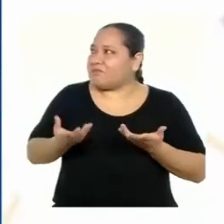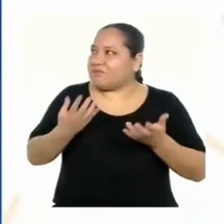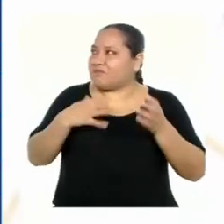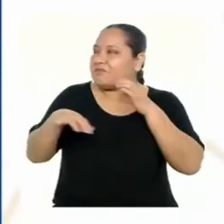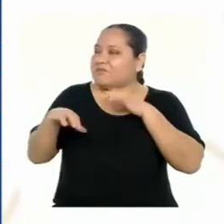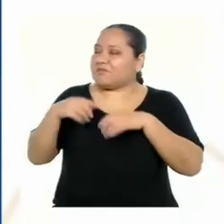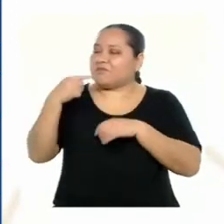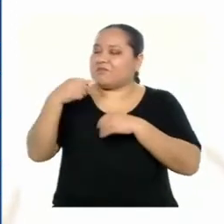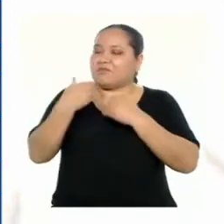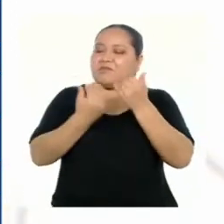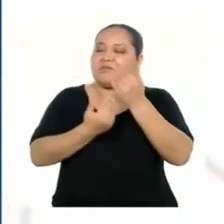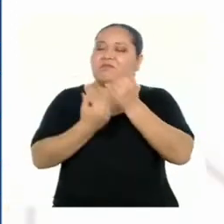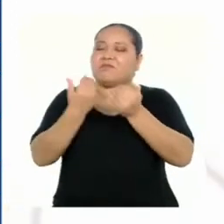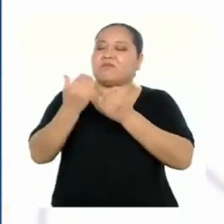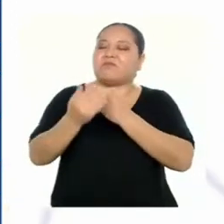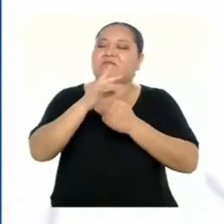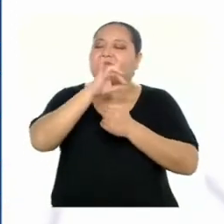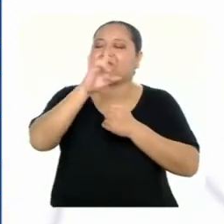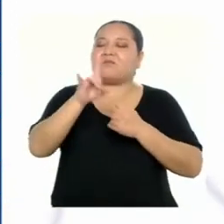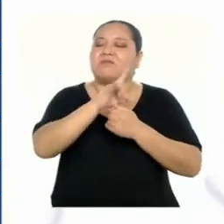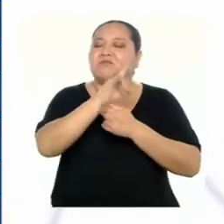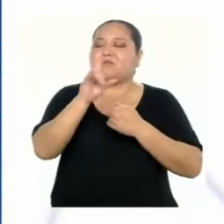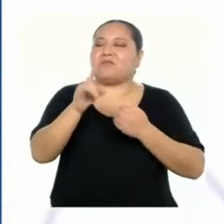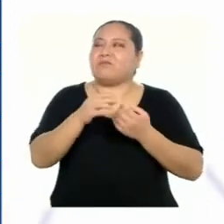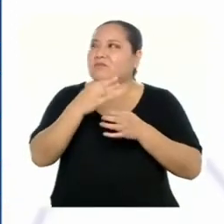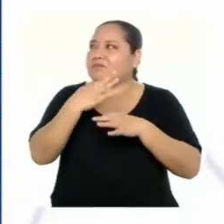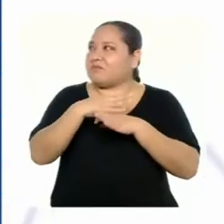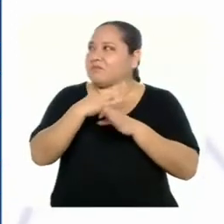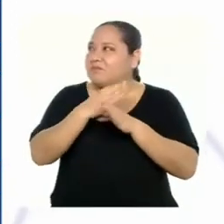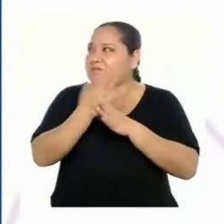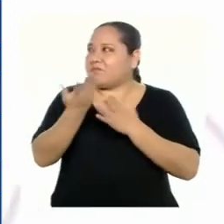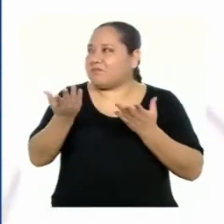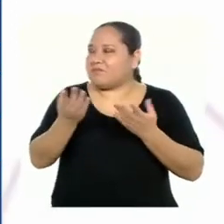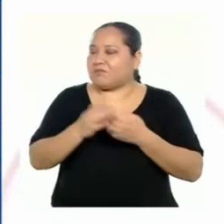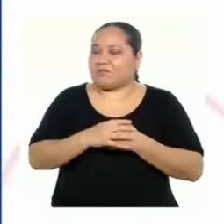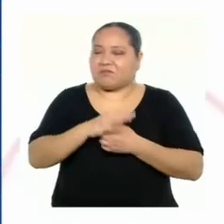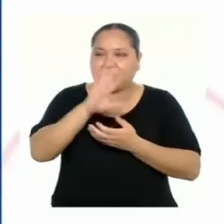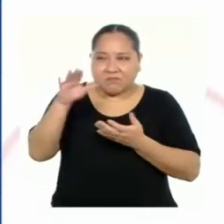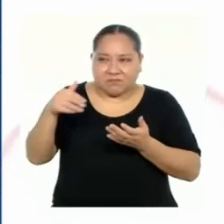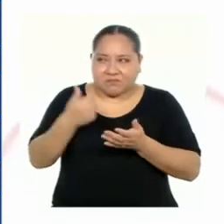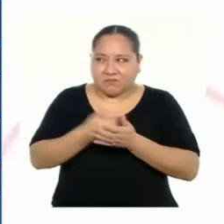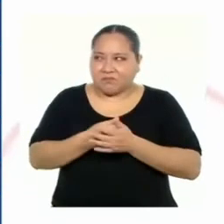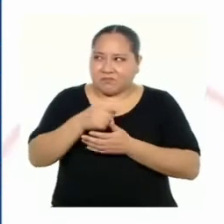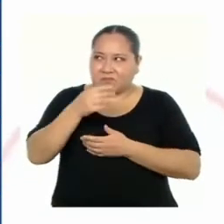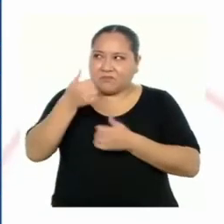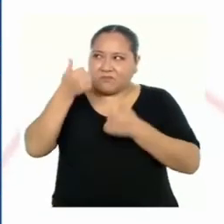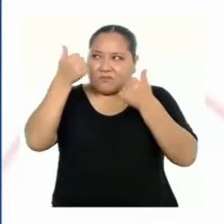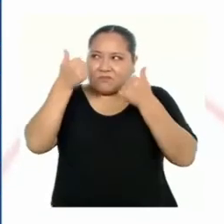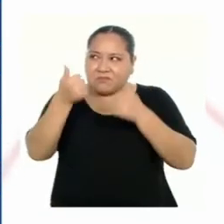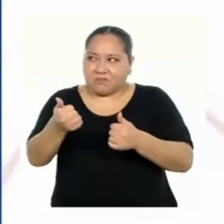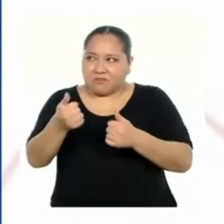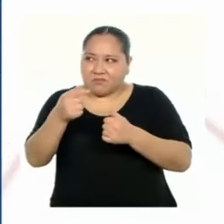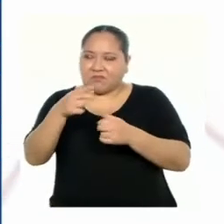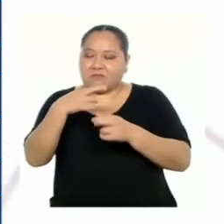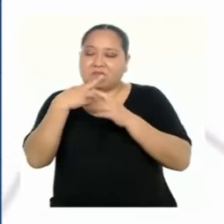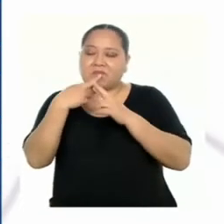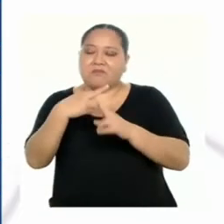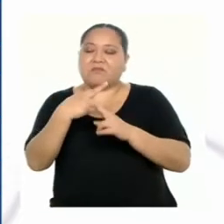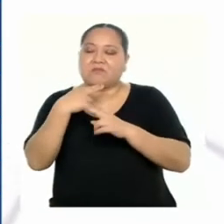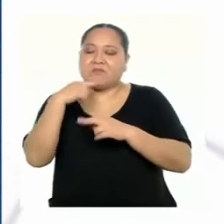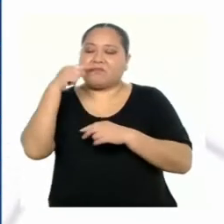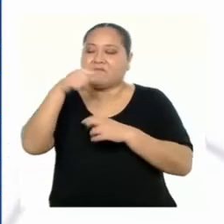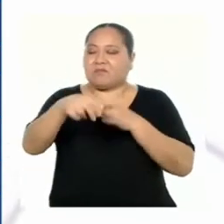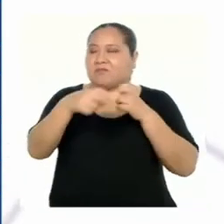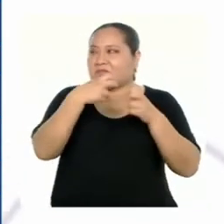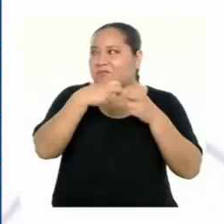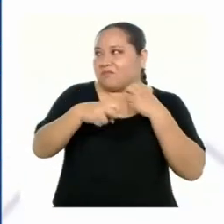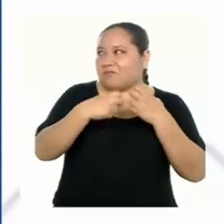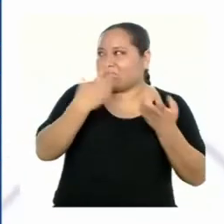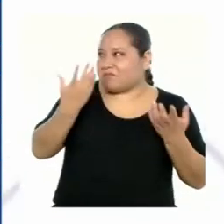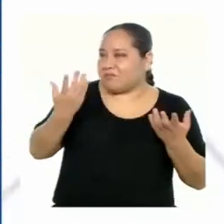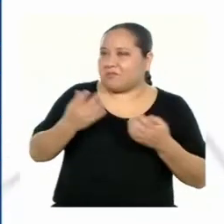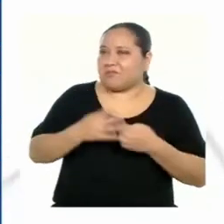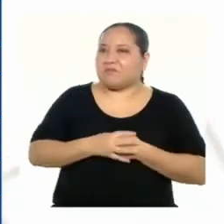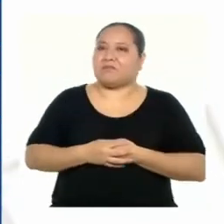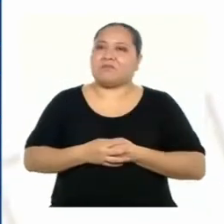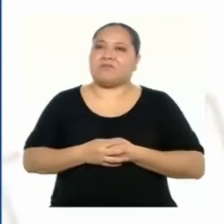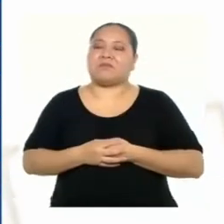sea, los procedimientos, el uso de estrategias, y todo eso, es válido para la resolución de nuestra situación?